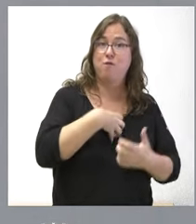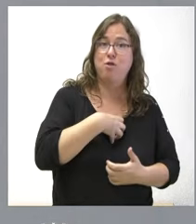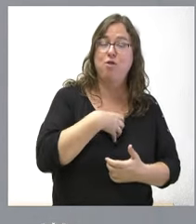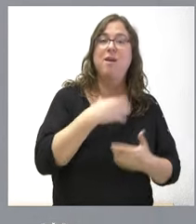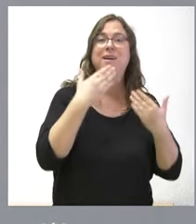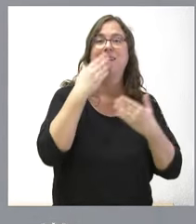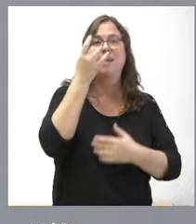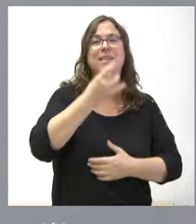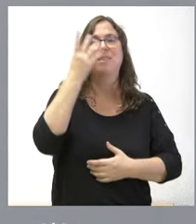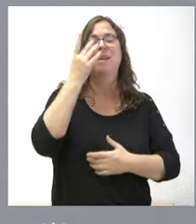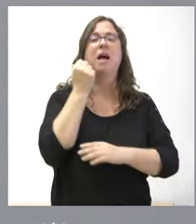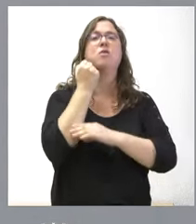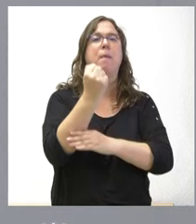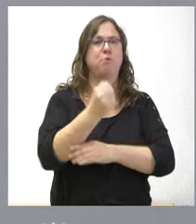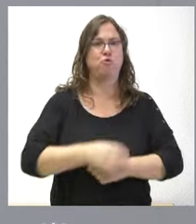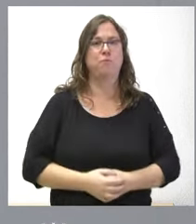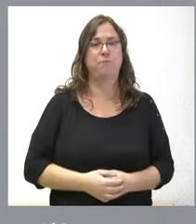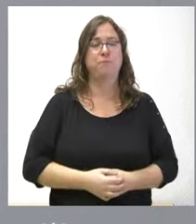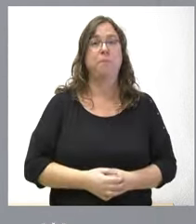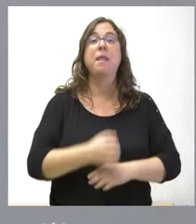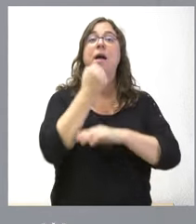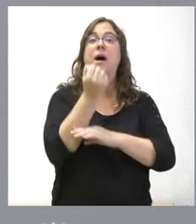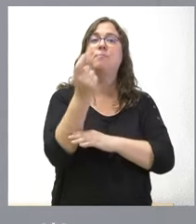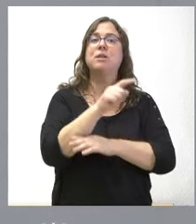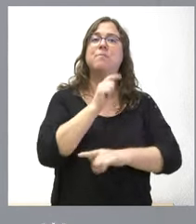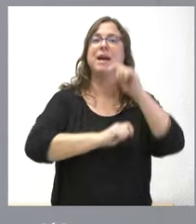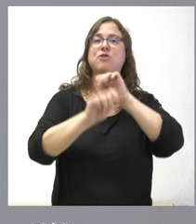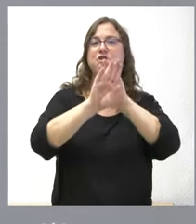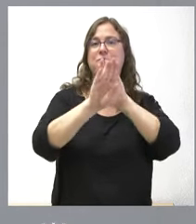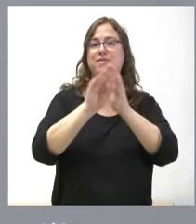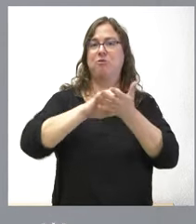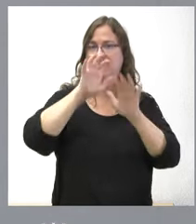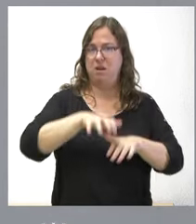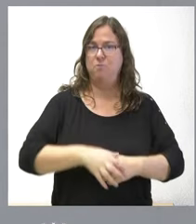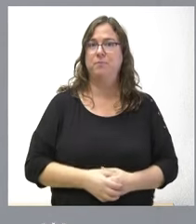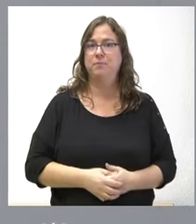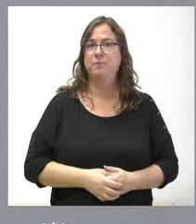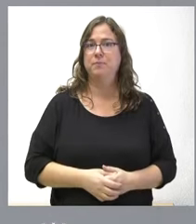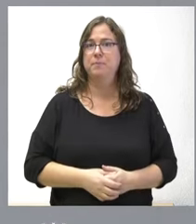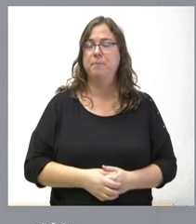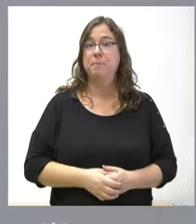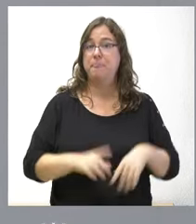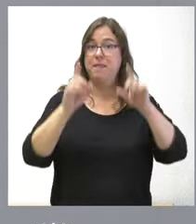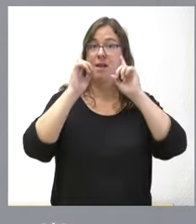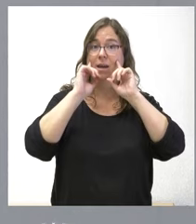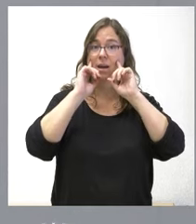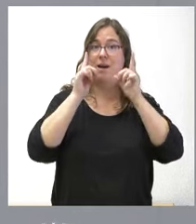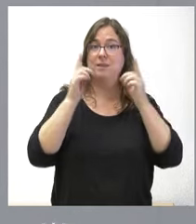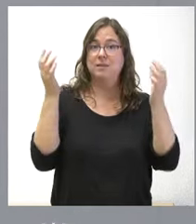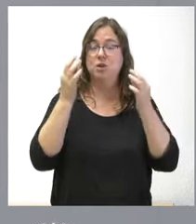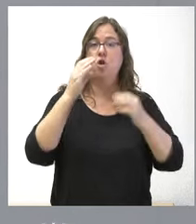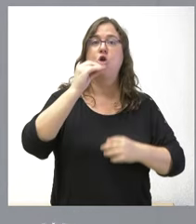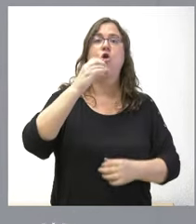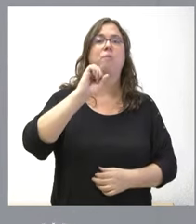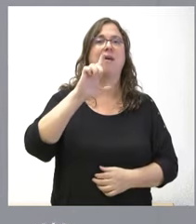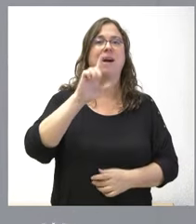de la iniciativa que ahora se apoya. También apoyamos la labor de las asociaciones vecinales de Castilla y León, en este caso COVECAL, la